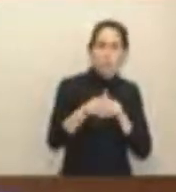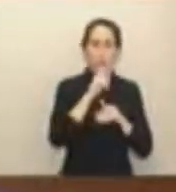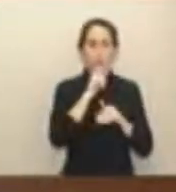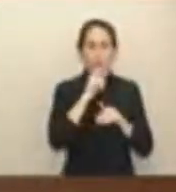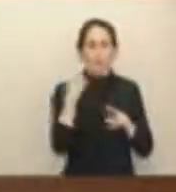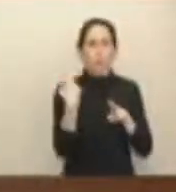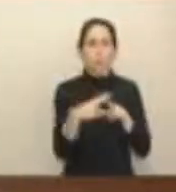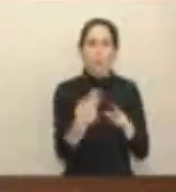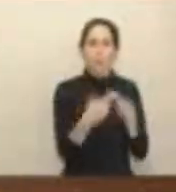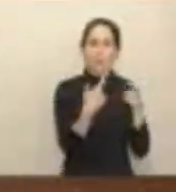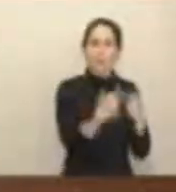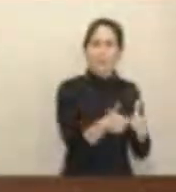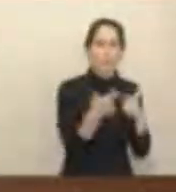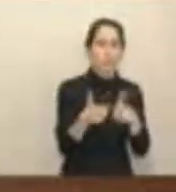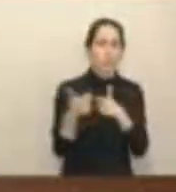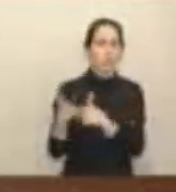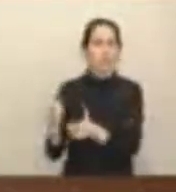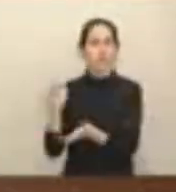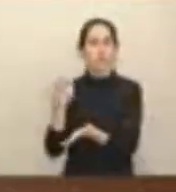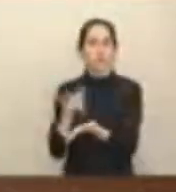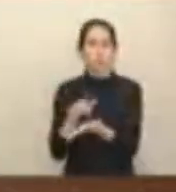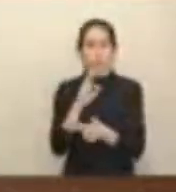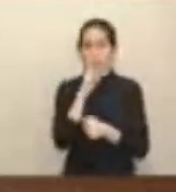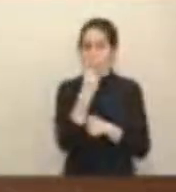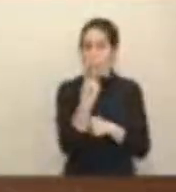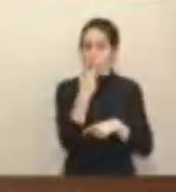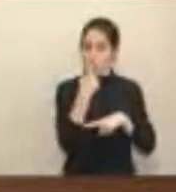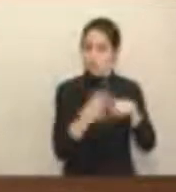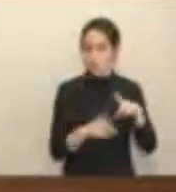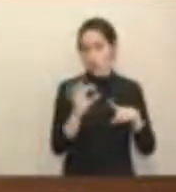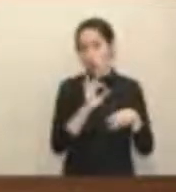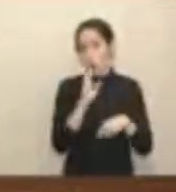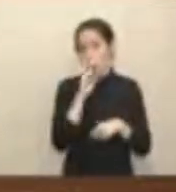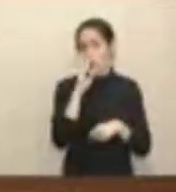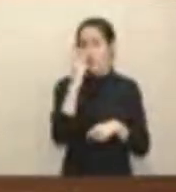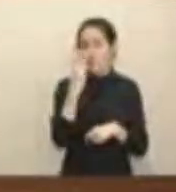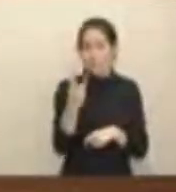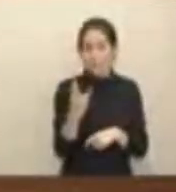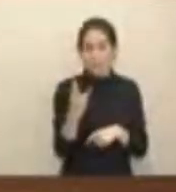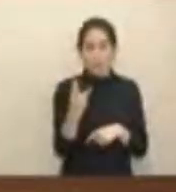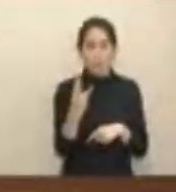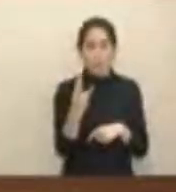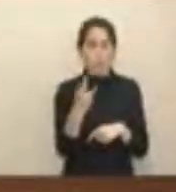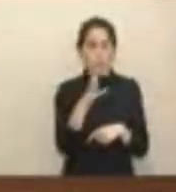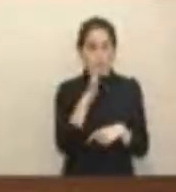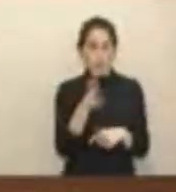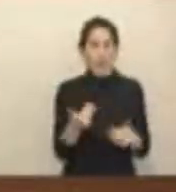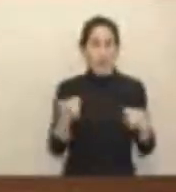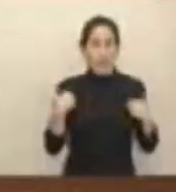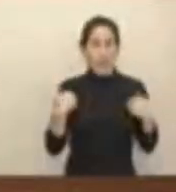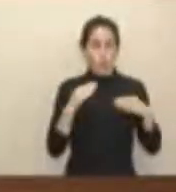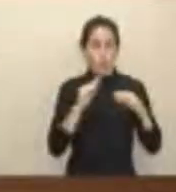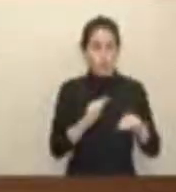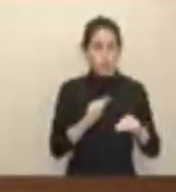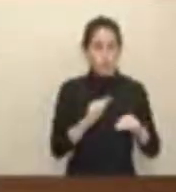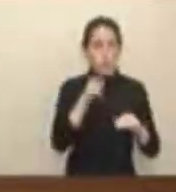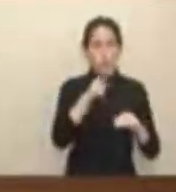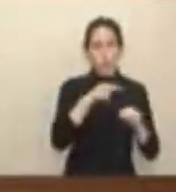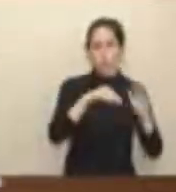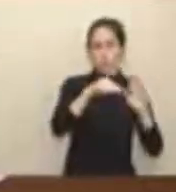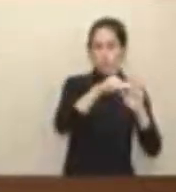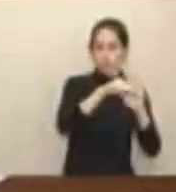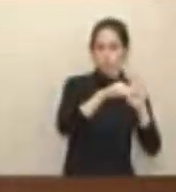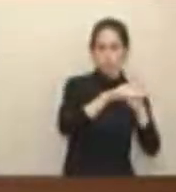políticas sectoriales a lo largo de los dos años y medio, tres años que restaban de legislatura. Usted